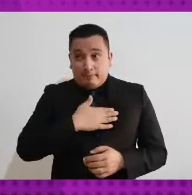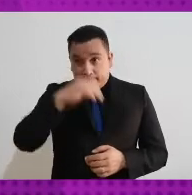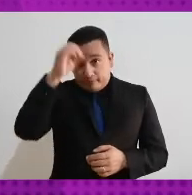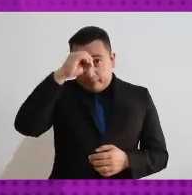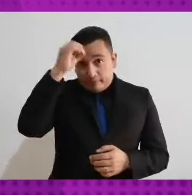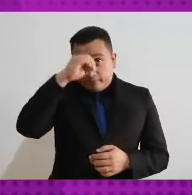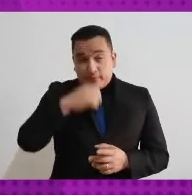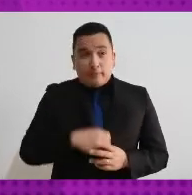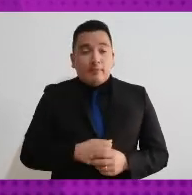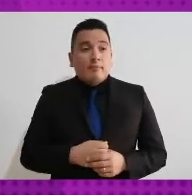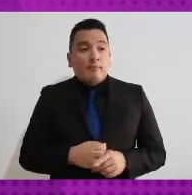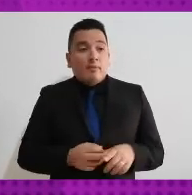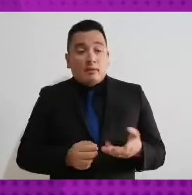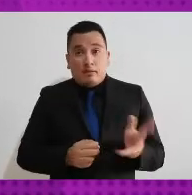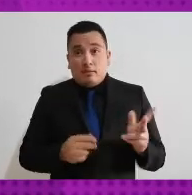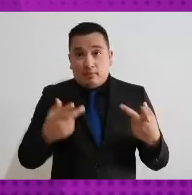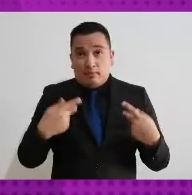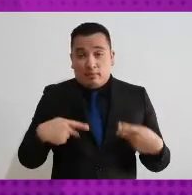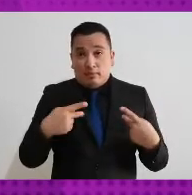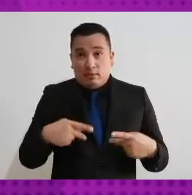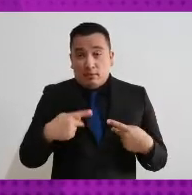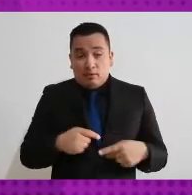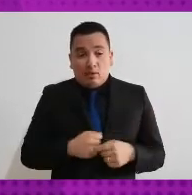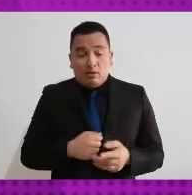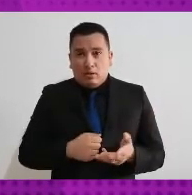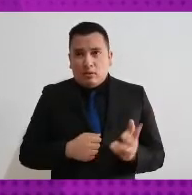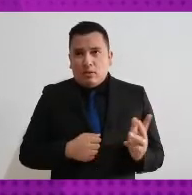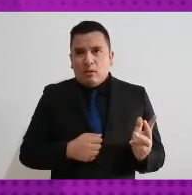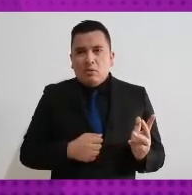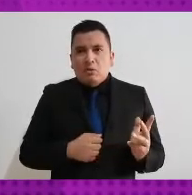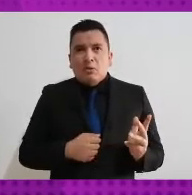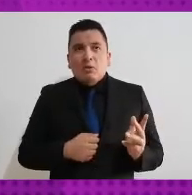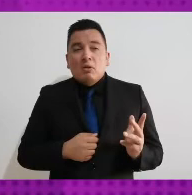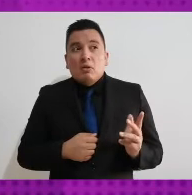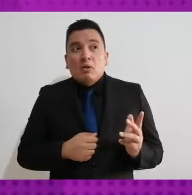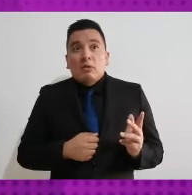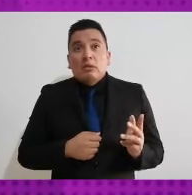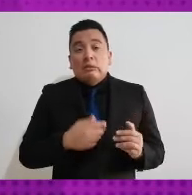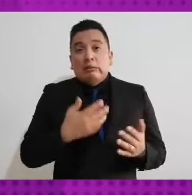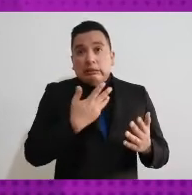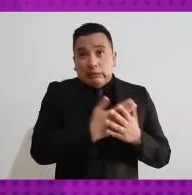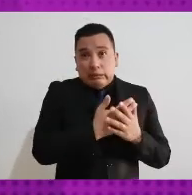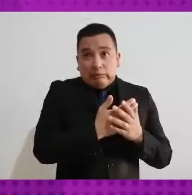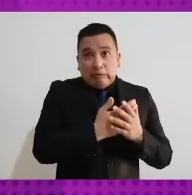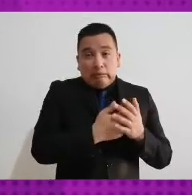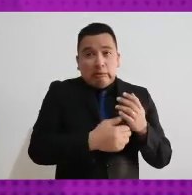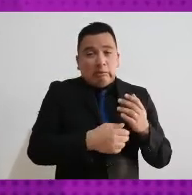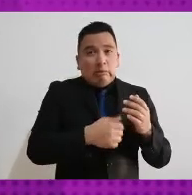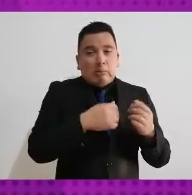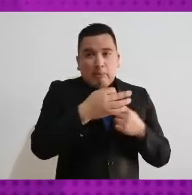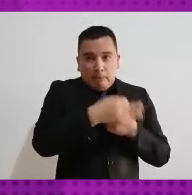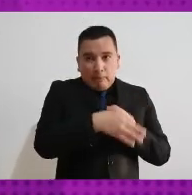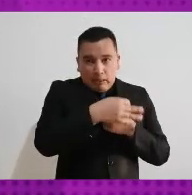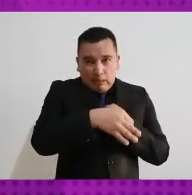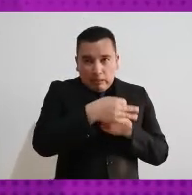perspectiva estas personas nunca debieron de dejar de ejercer su derecho a votar